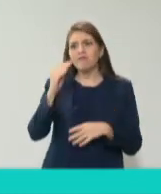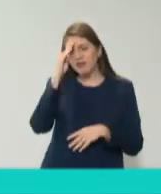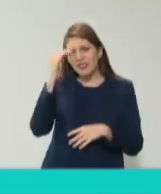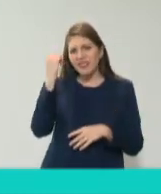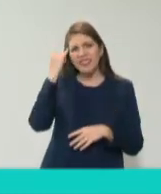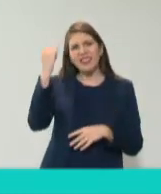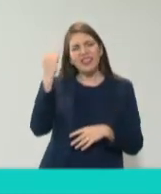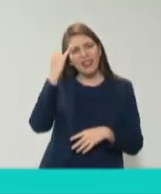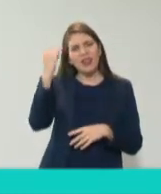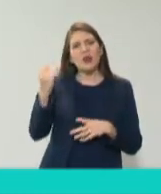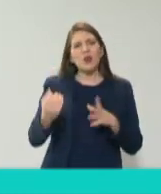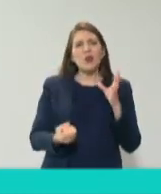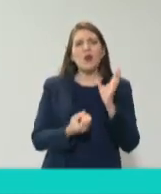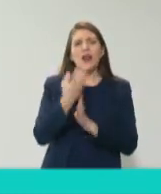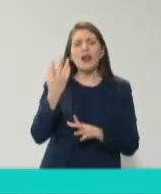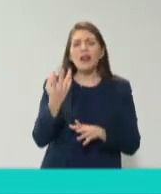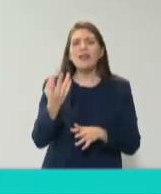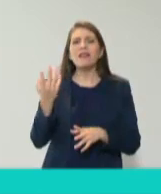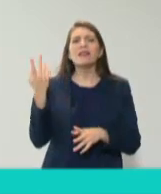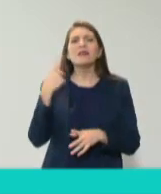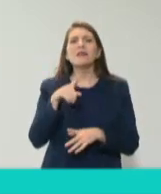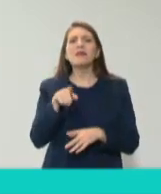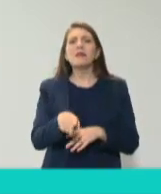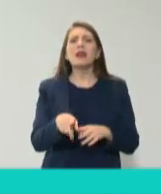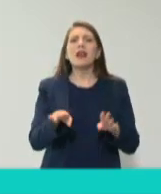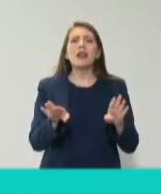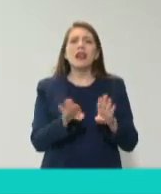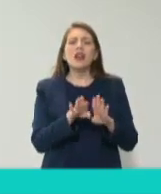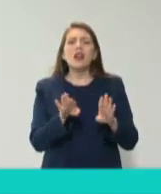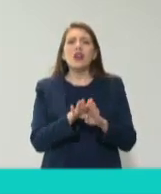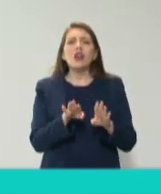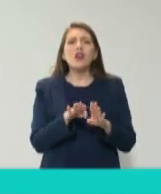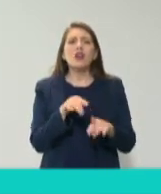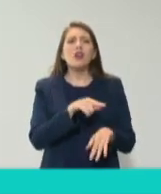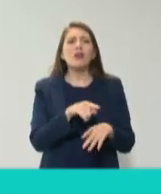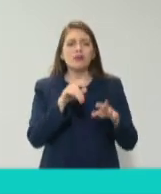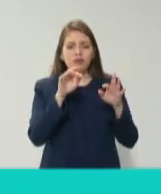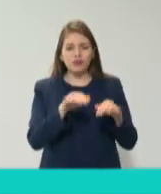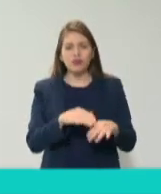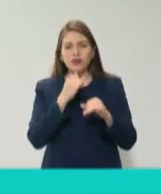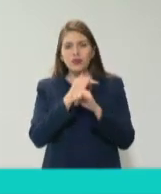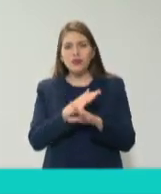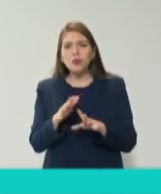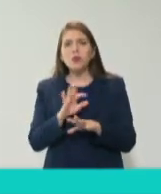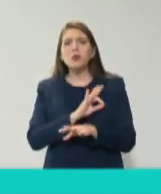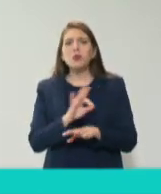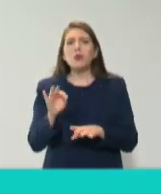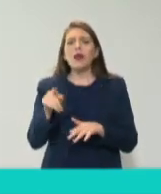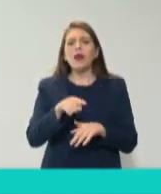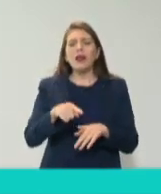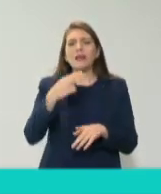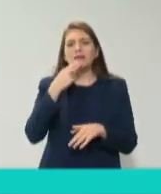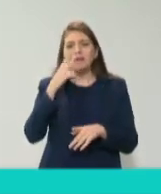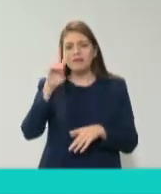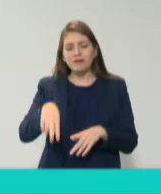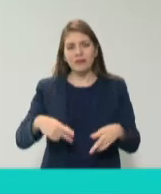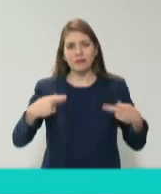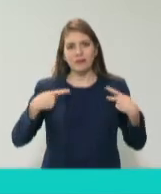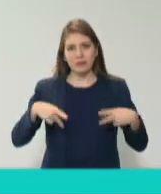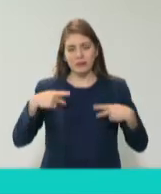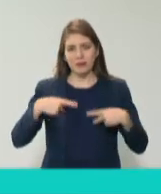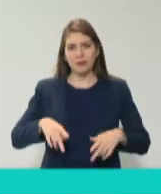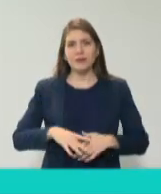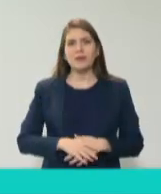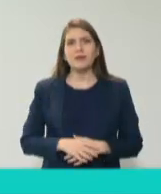un esfuerzo adicional para llegarle a la gente para conectar con las personas les quiero platicar